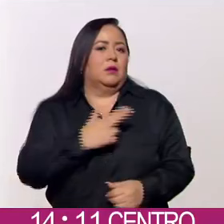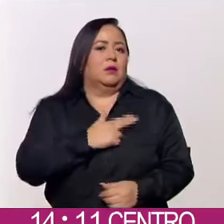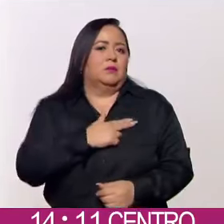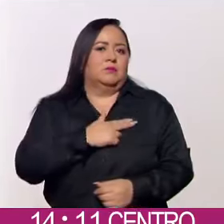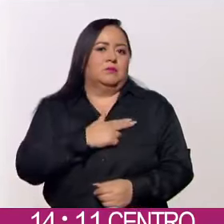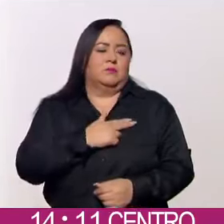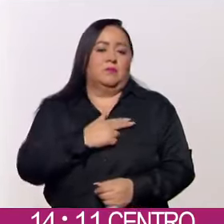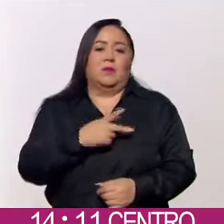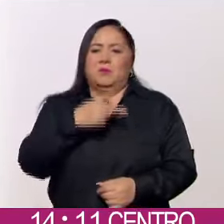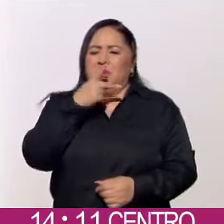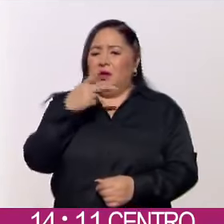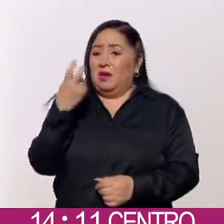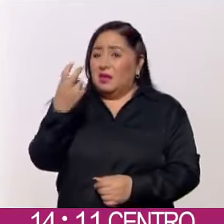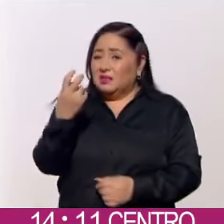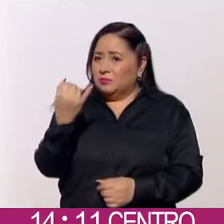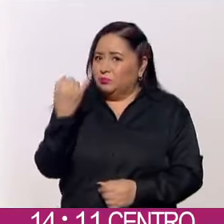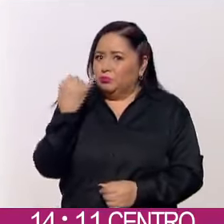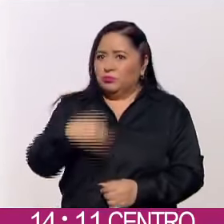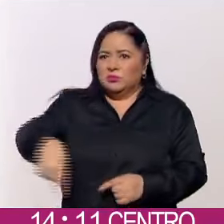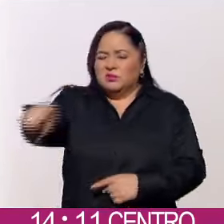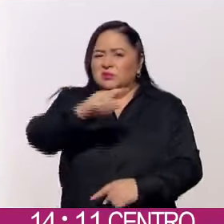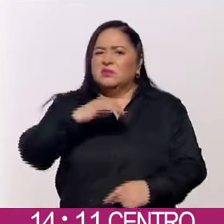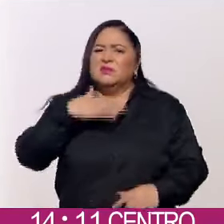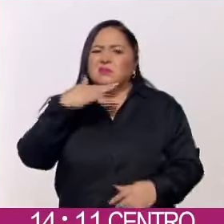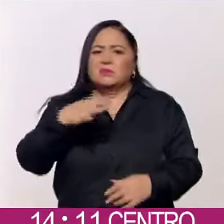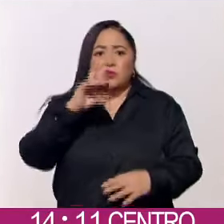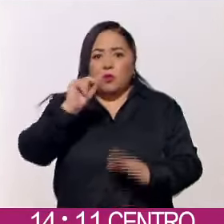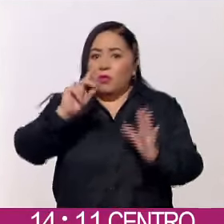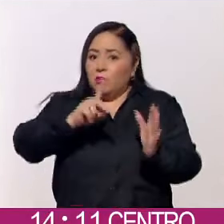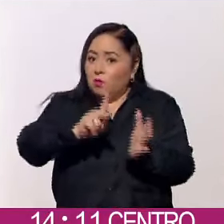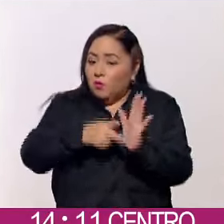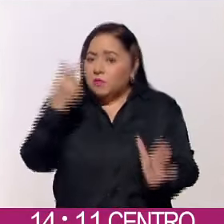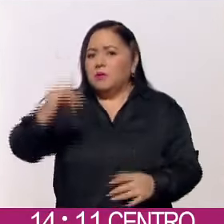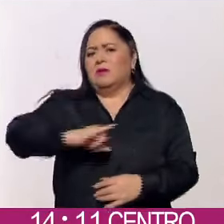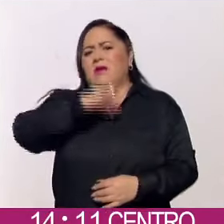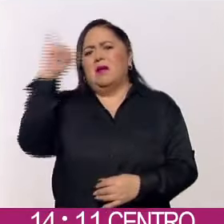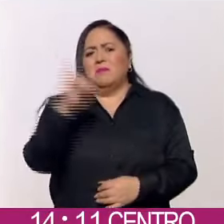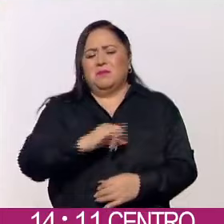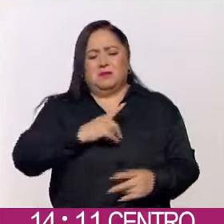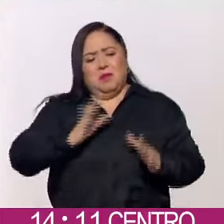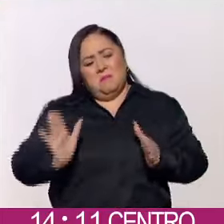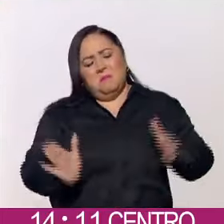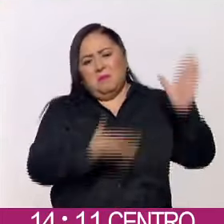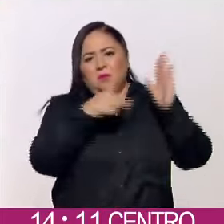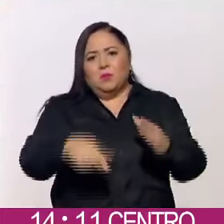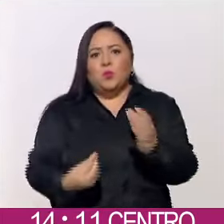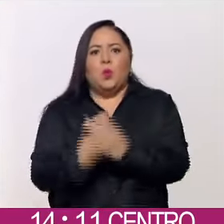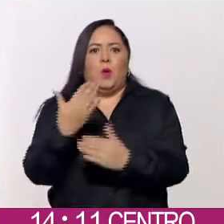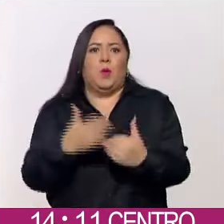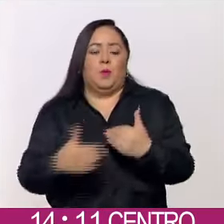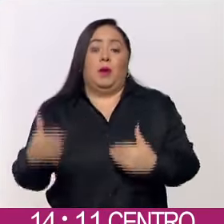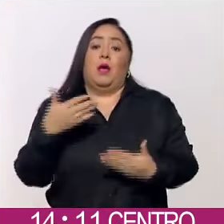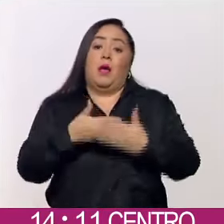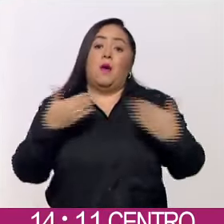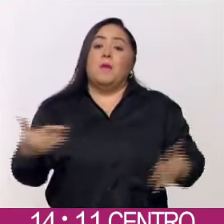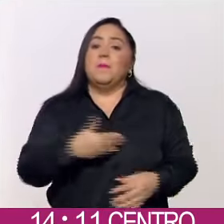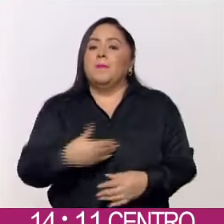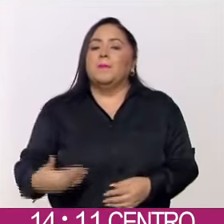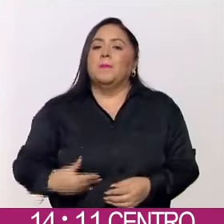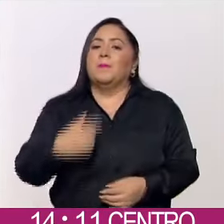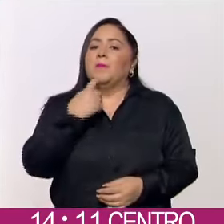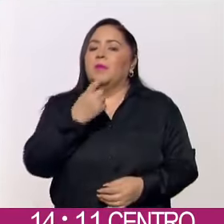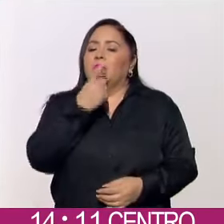Esta absurda y desquiciada estrategia no debe repetirse nunca más. Concluyó López Obrador.